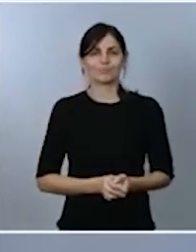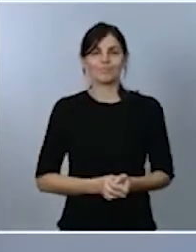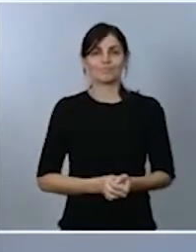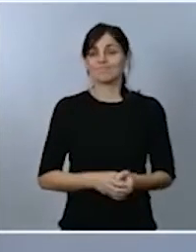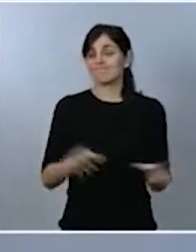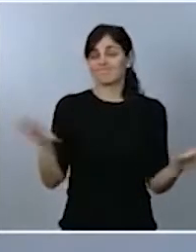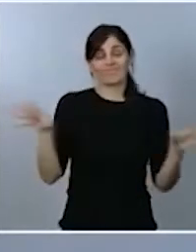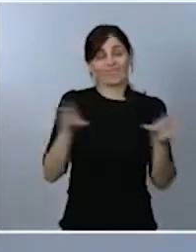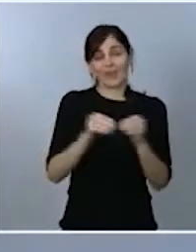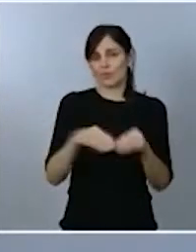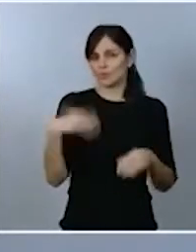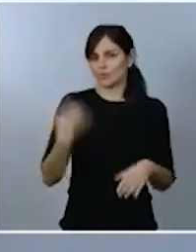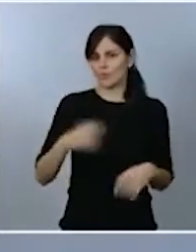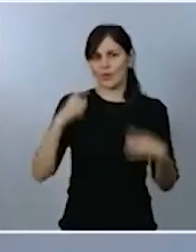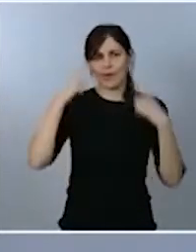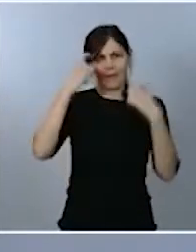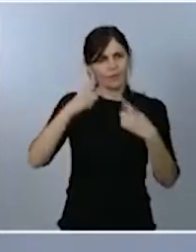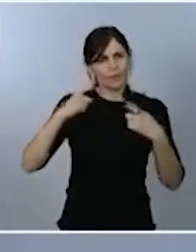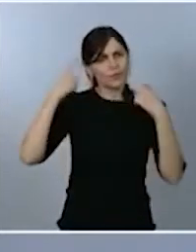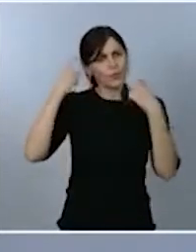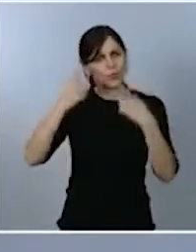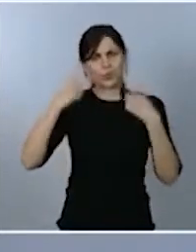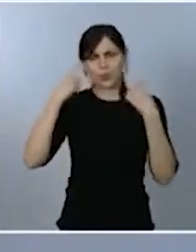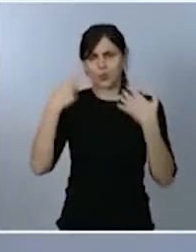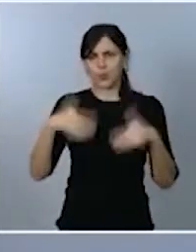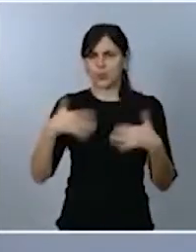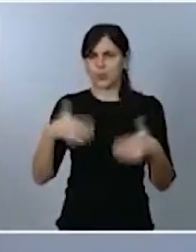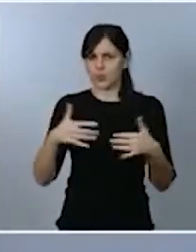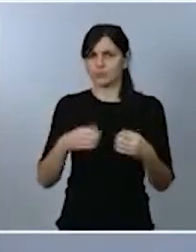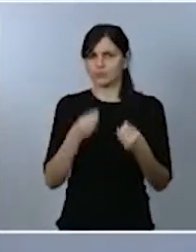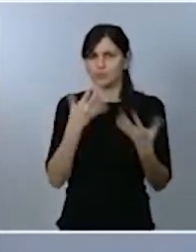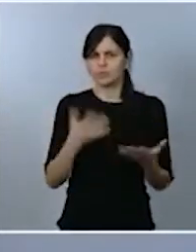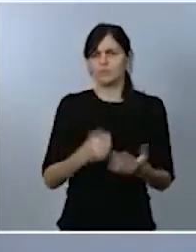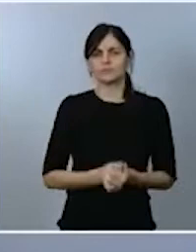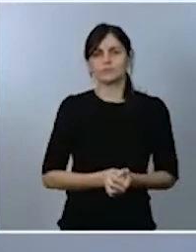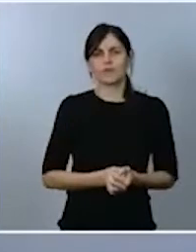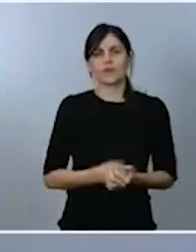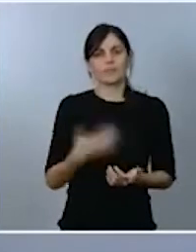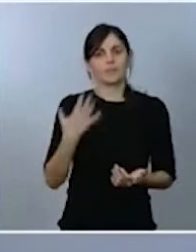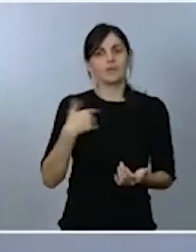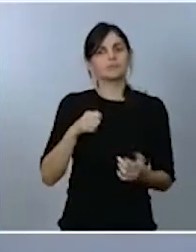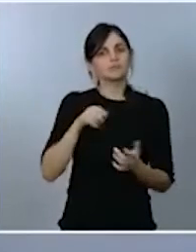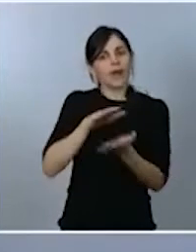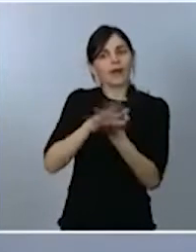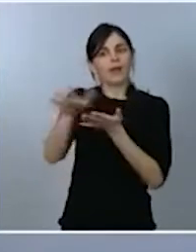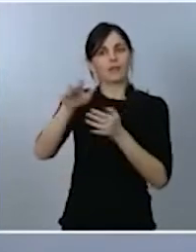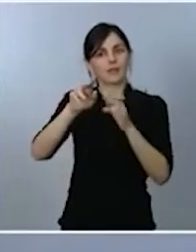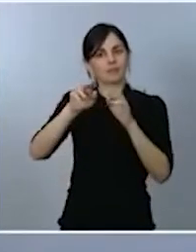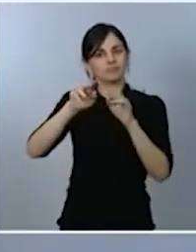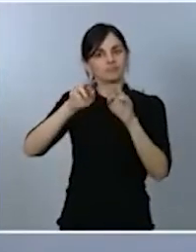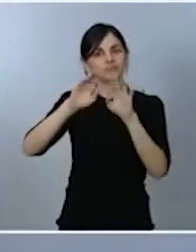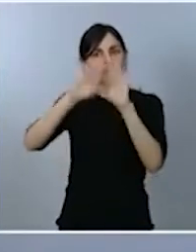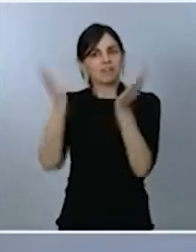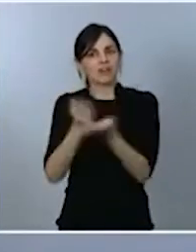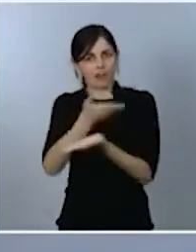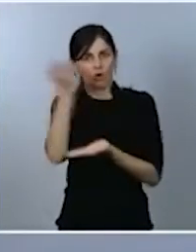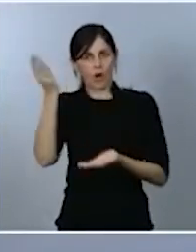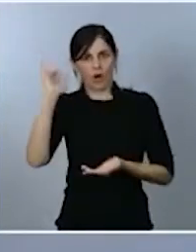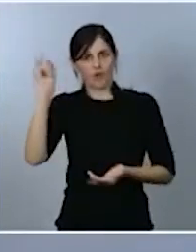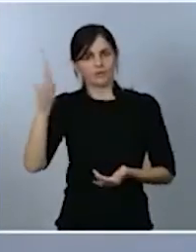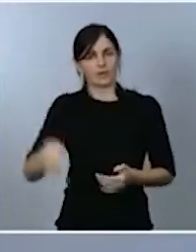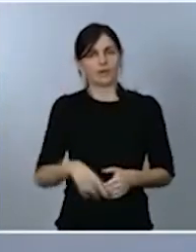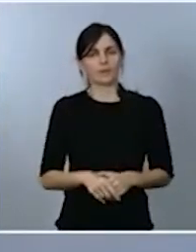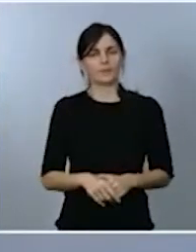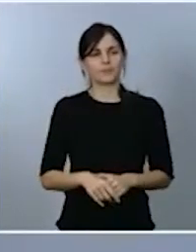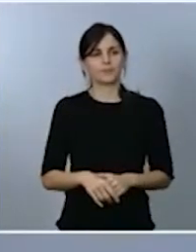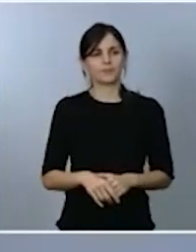muy meritorios y todos susceptibles de publicación internacional. Menciona parte que ría